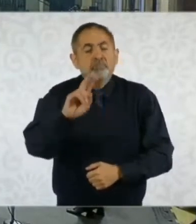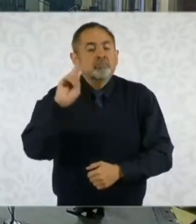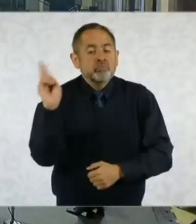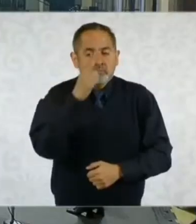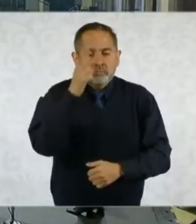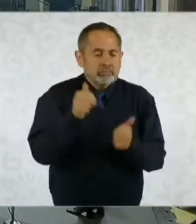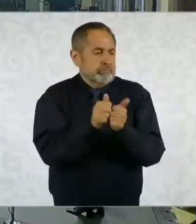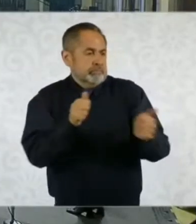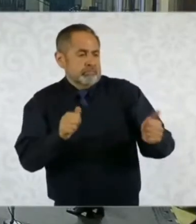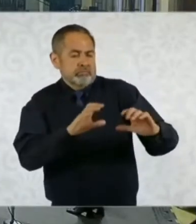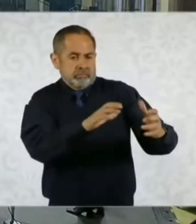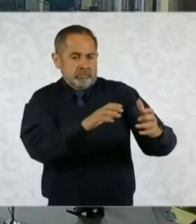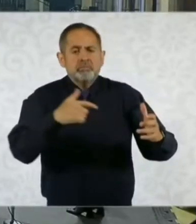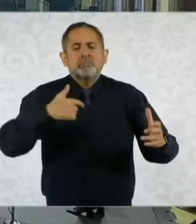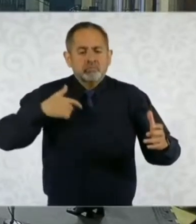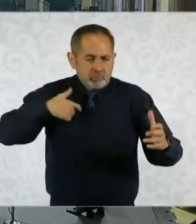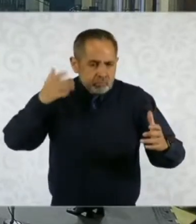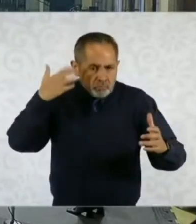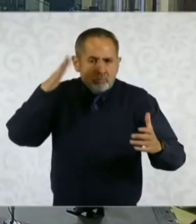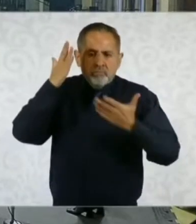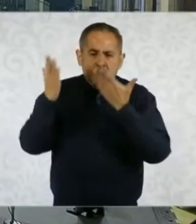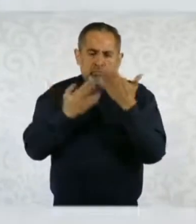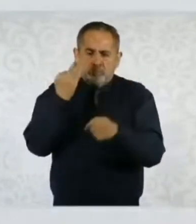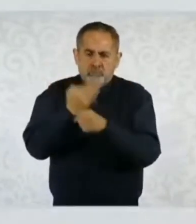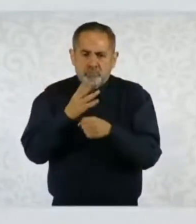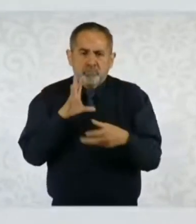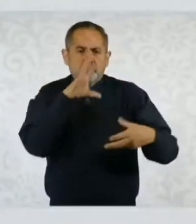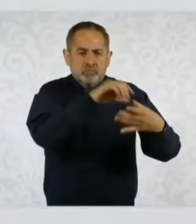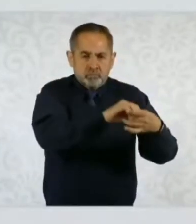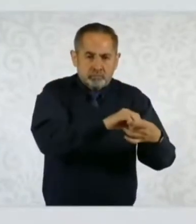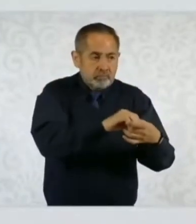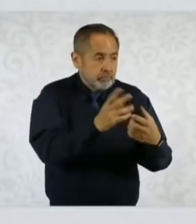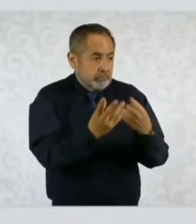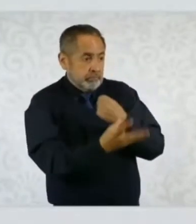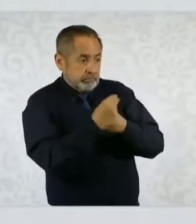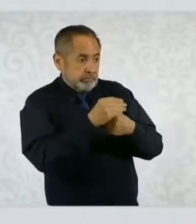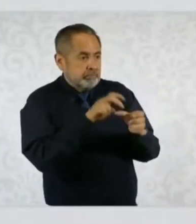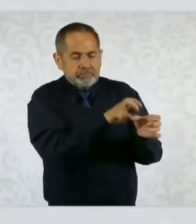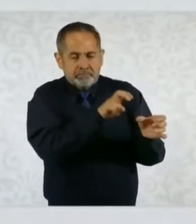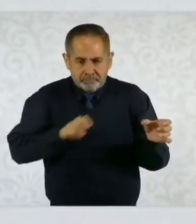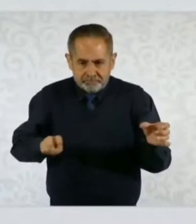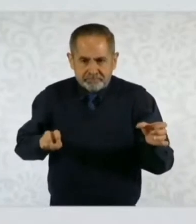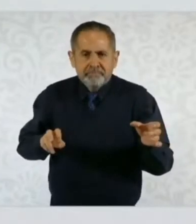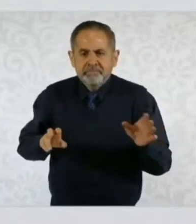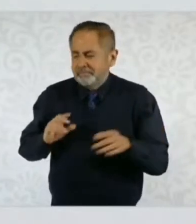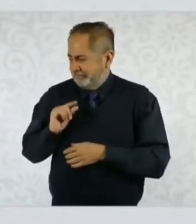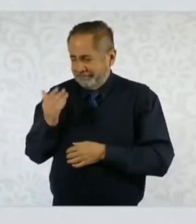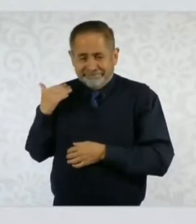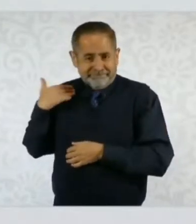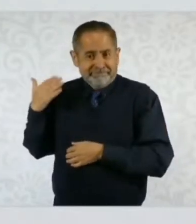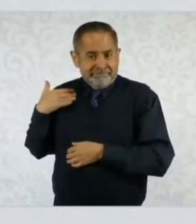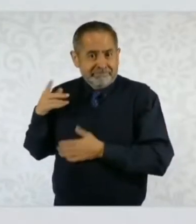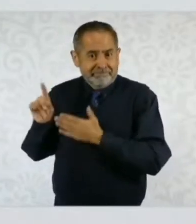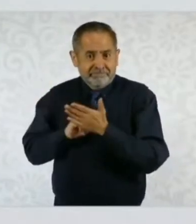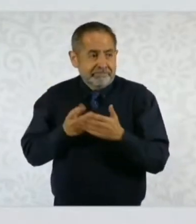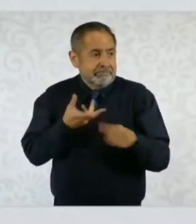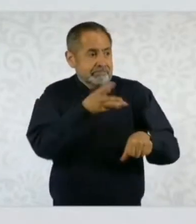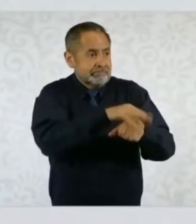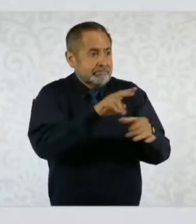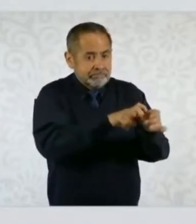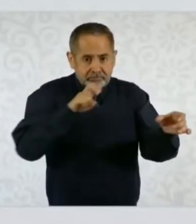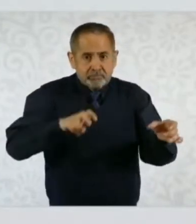Yo fui universitaria con licencia hasta hace unos meses. Yo